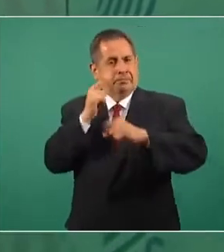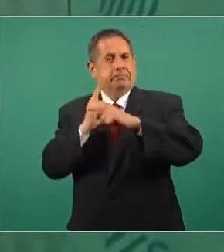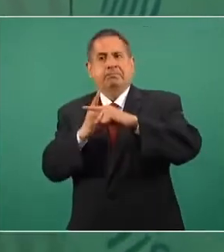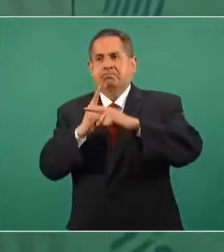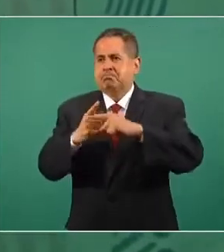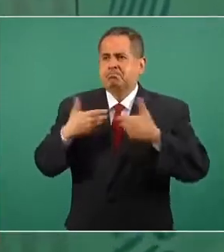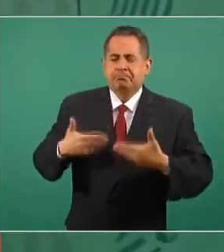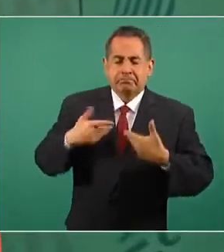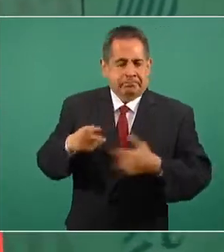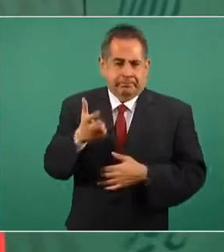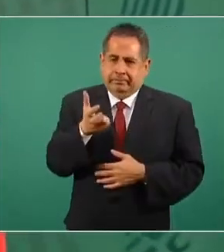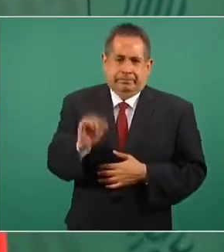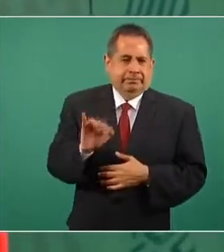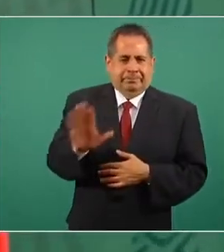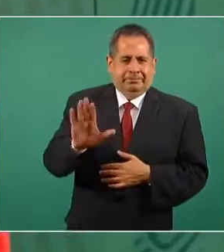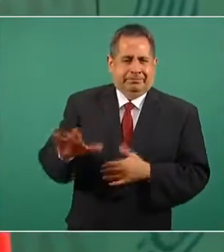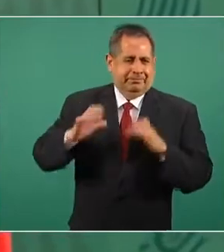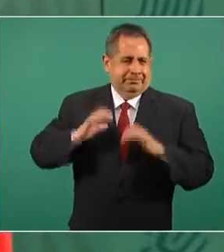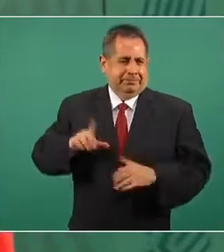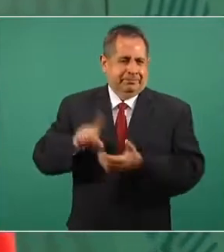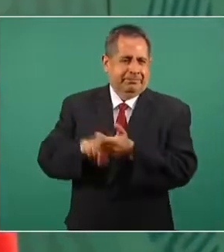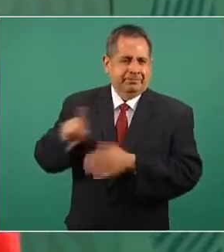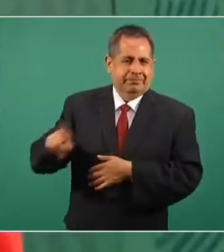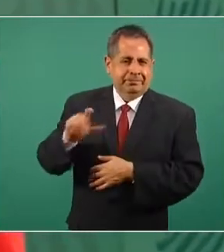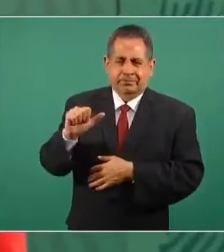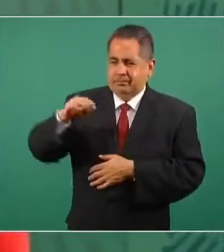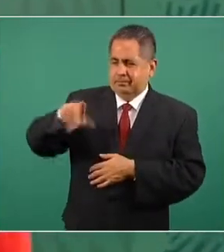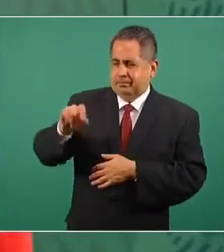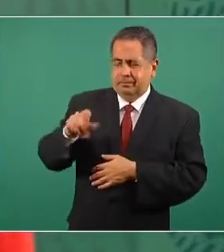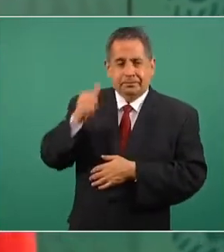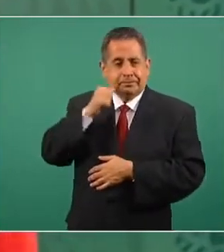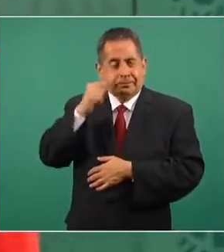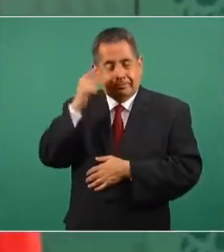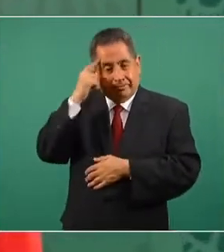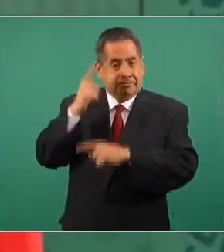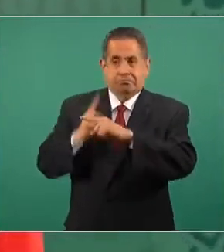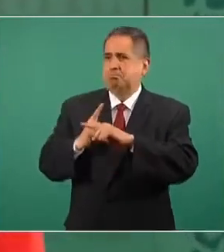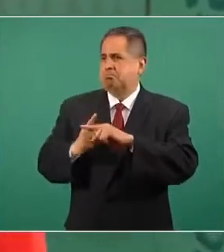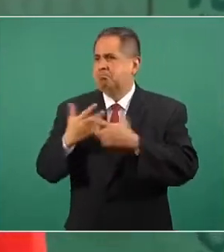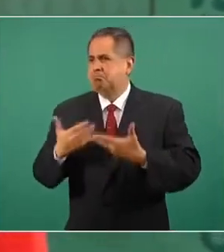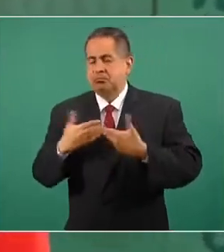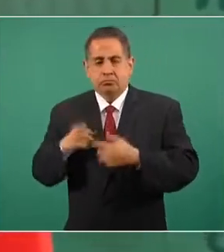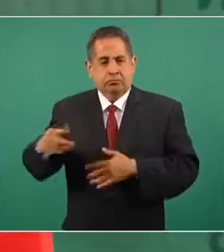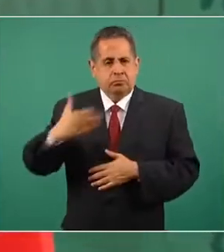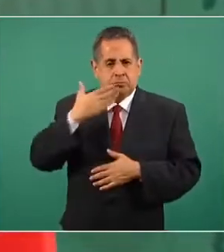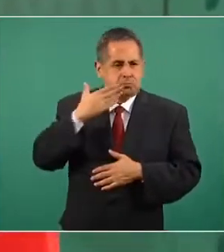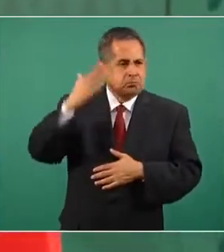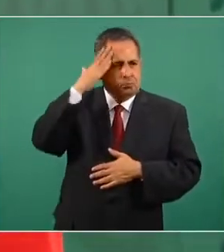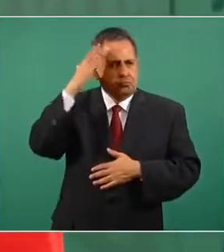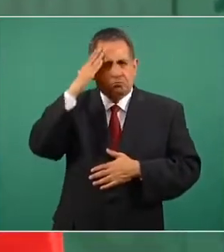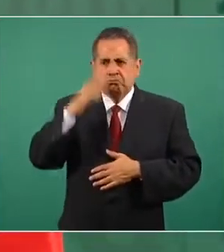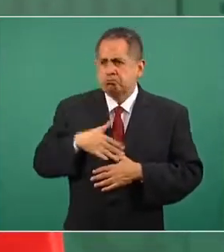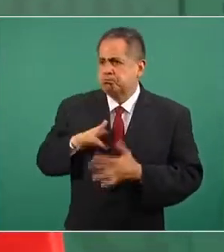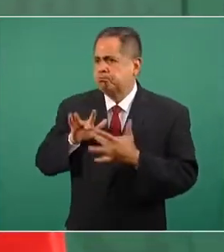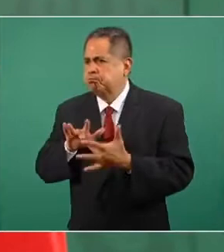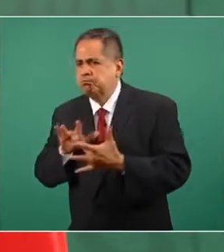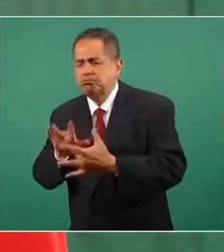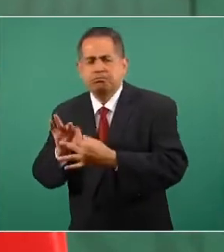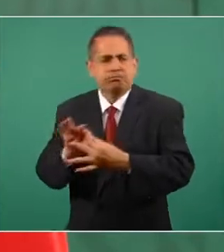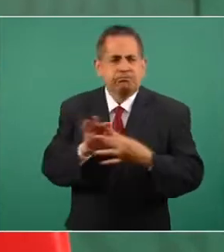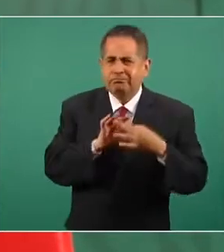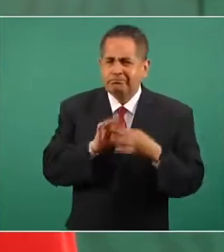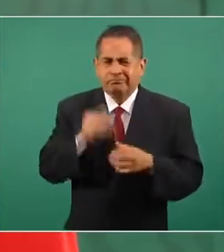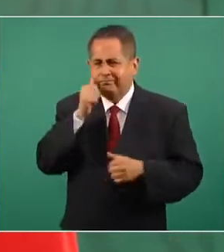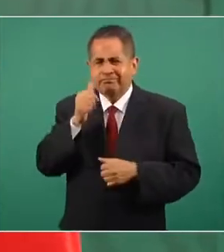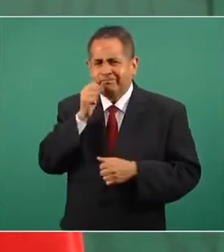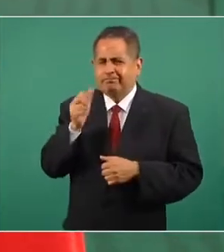porque yo creo que una de sus grandes características del presidente, además de ser un gran líder, de estar en contacto con la población